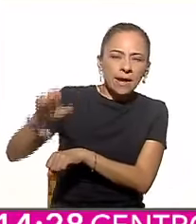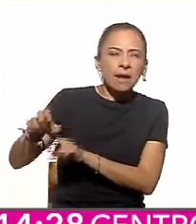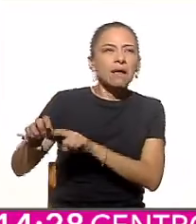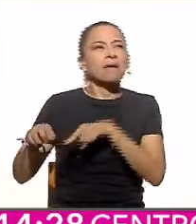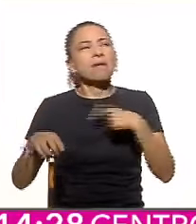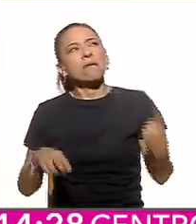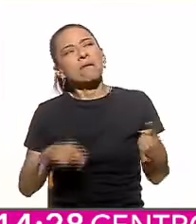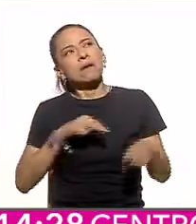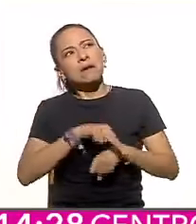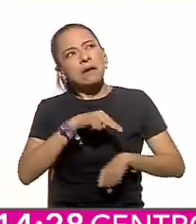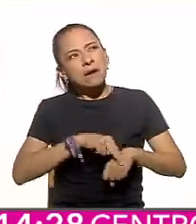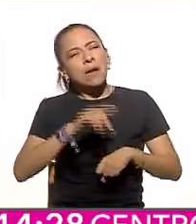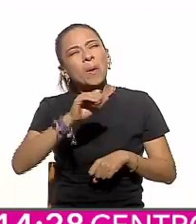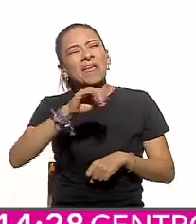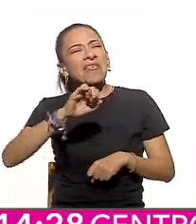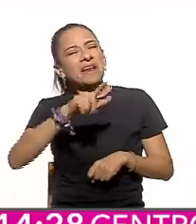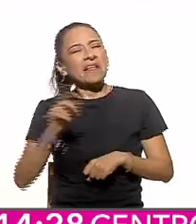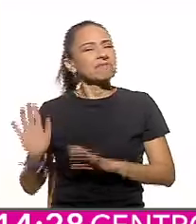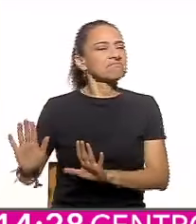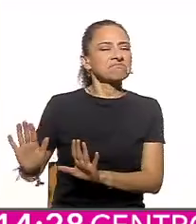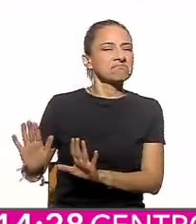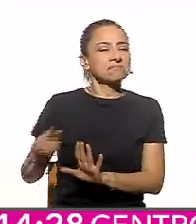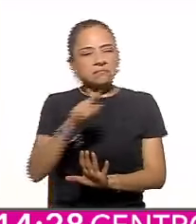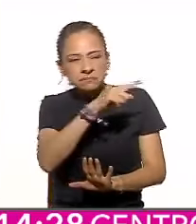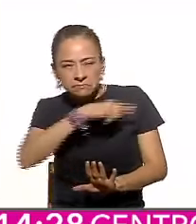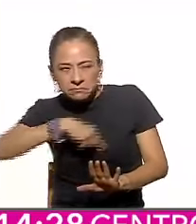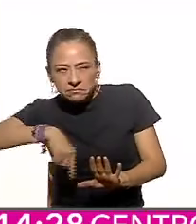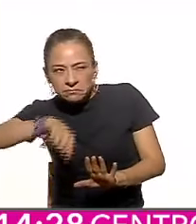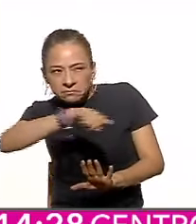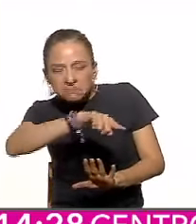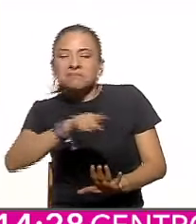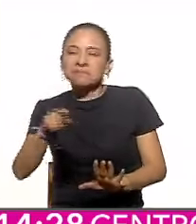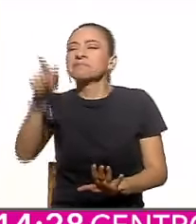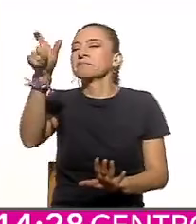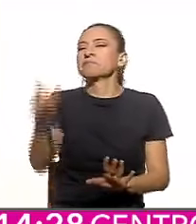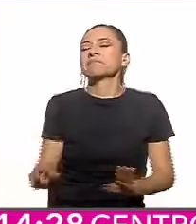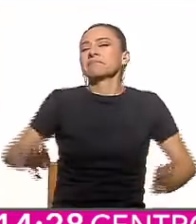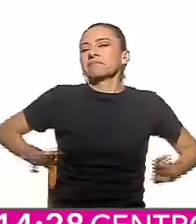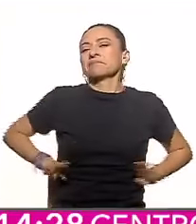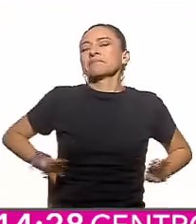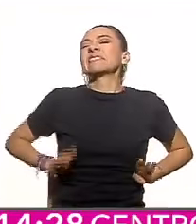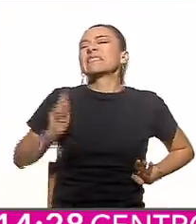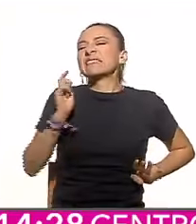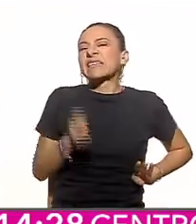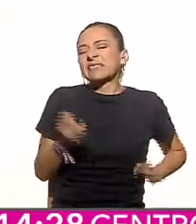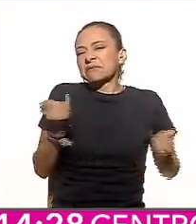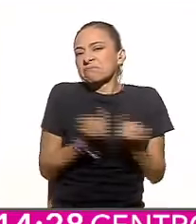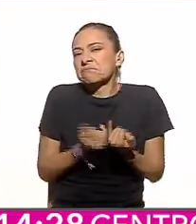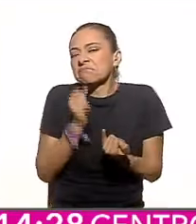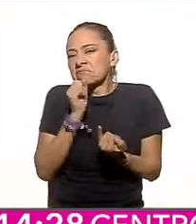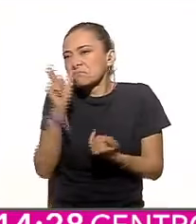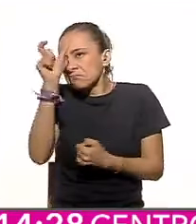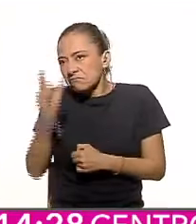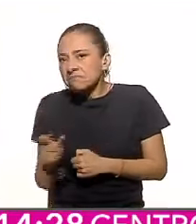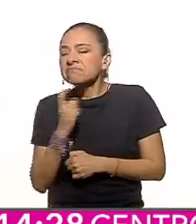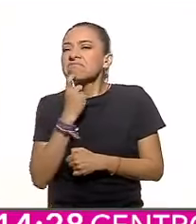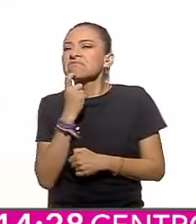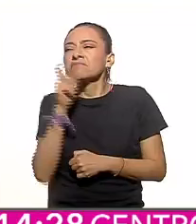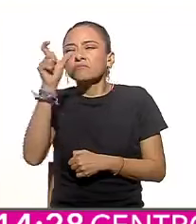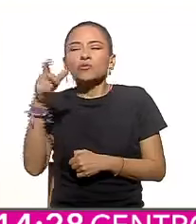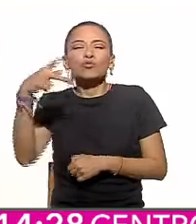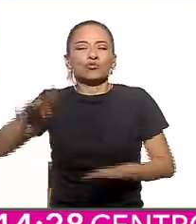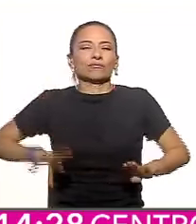Ortega en Nicaragua, es el comportamiento de Andrés Manuel López Obrador y será el de Claudia